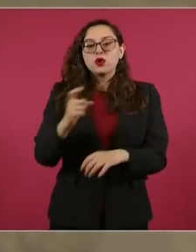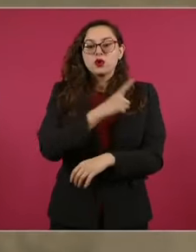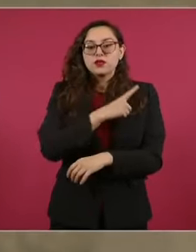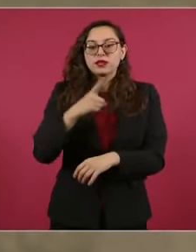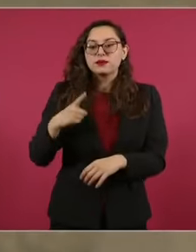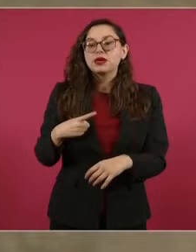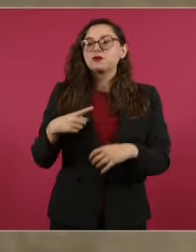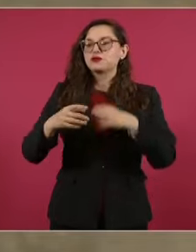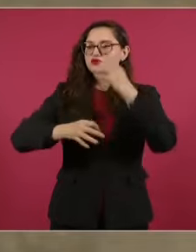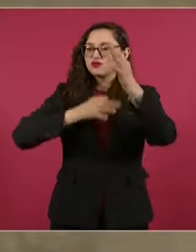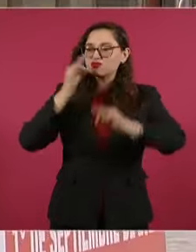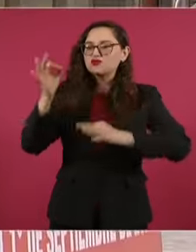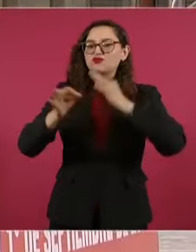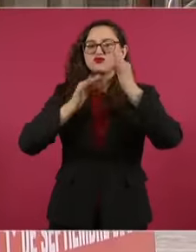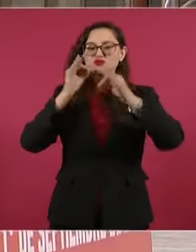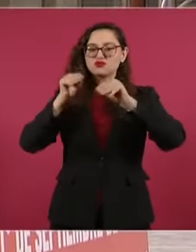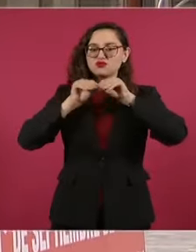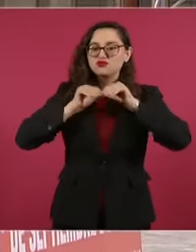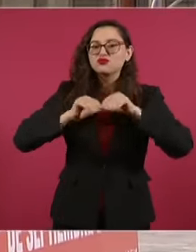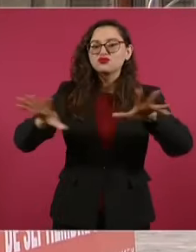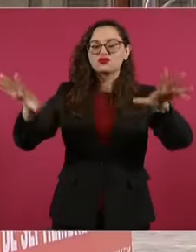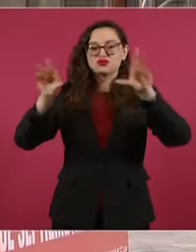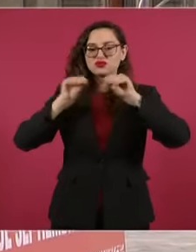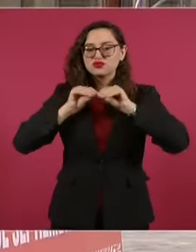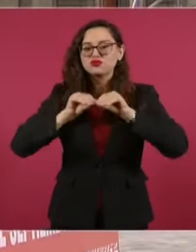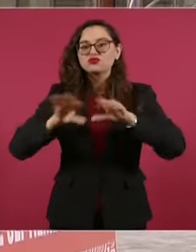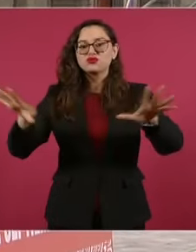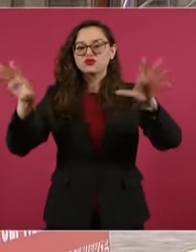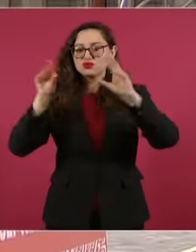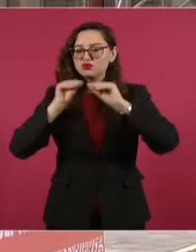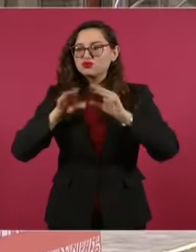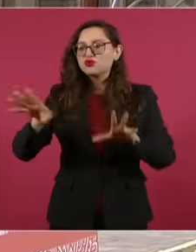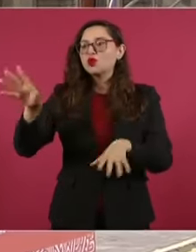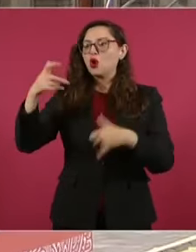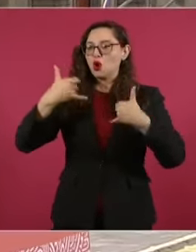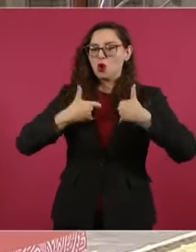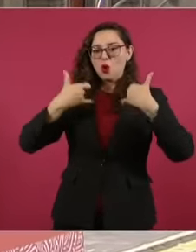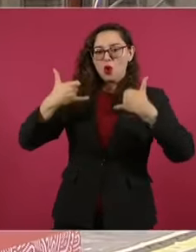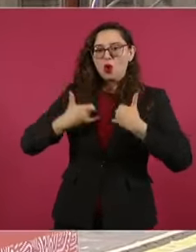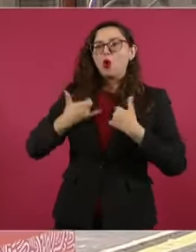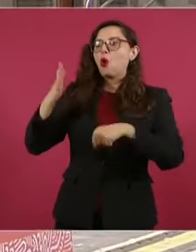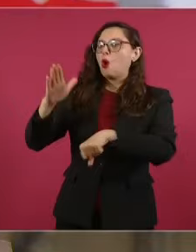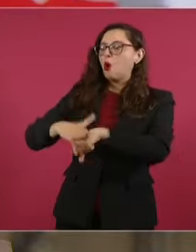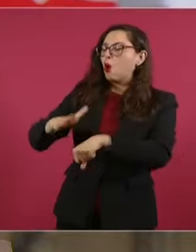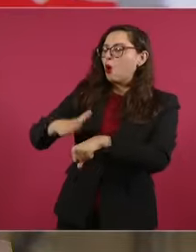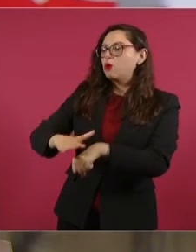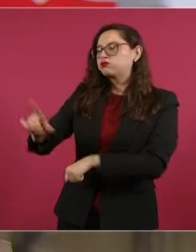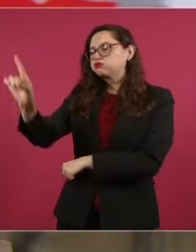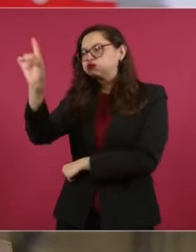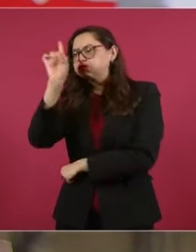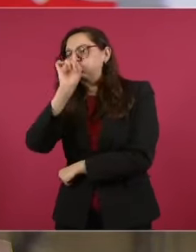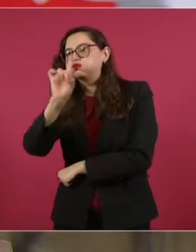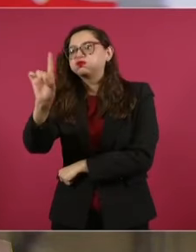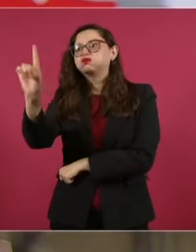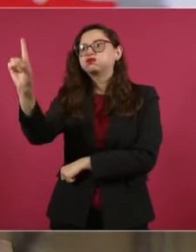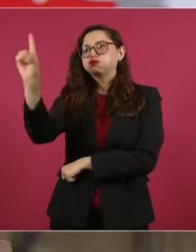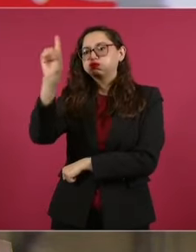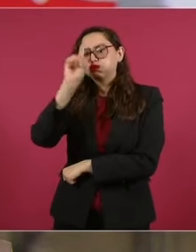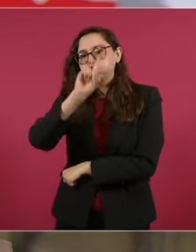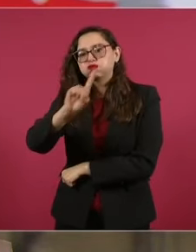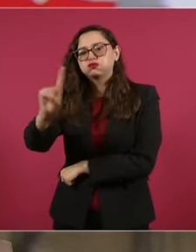campañas en medios para orientar mucho a los jóvenes y seguir